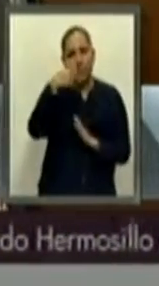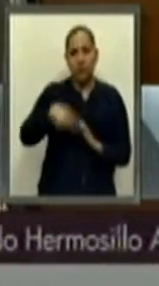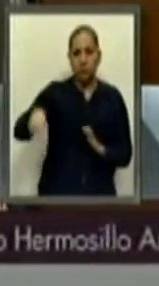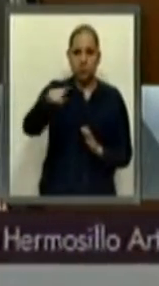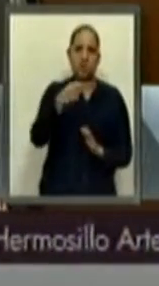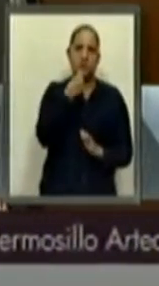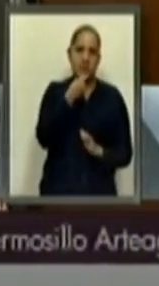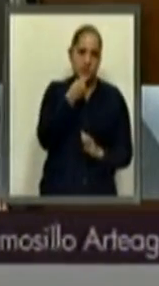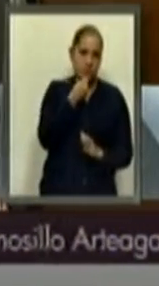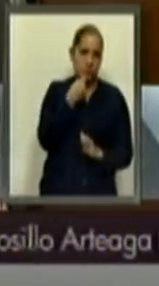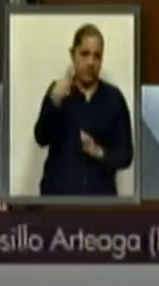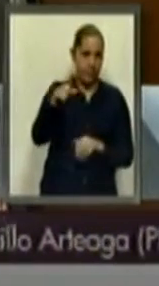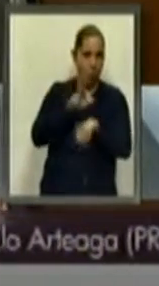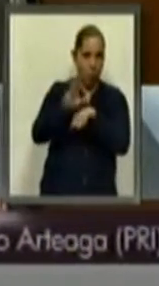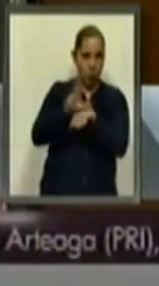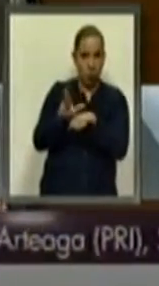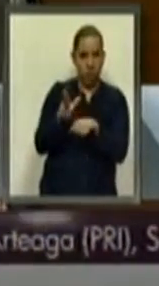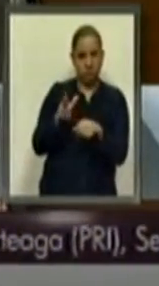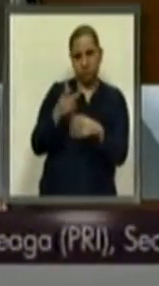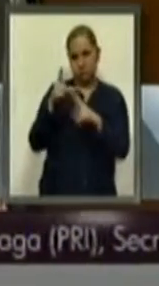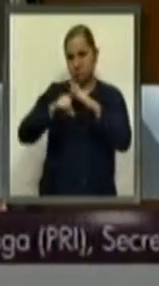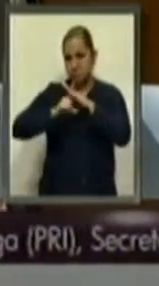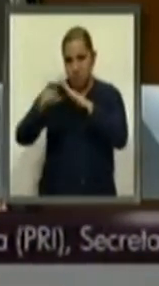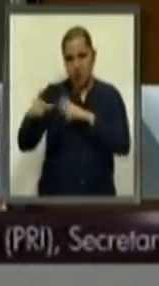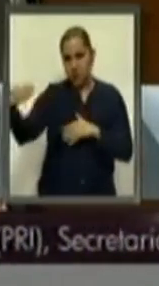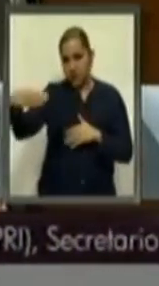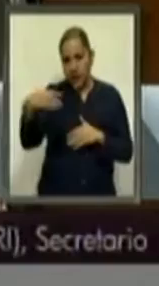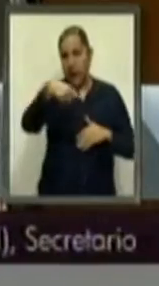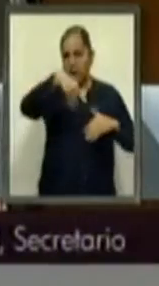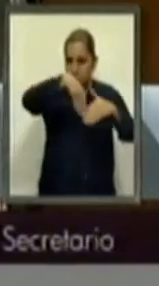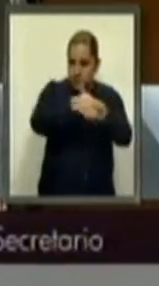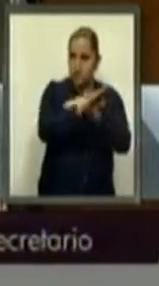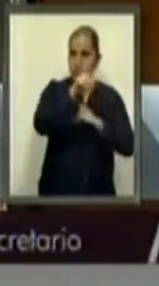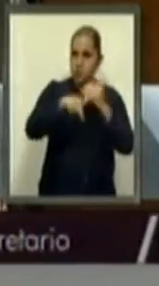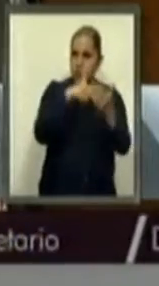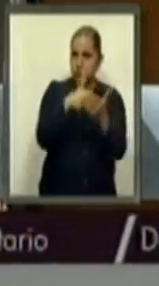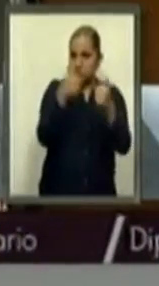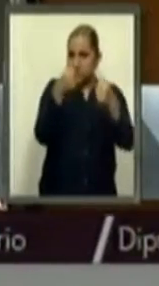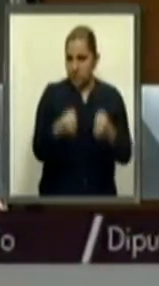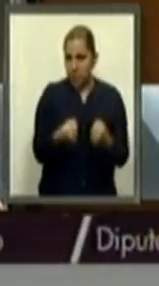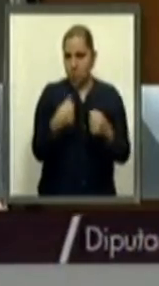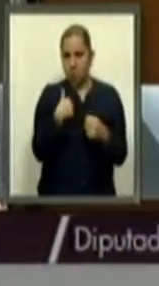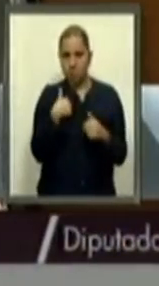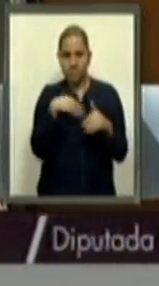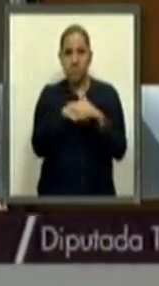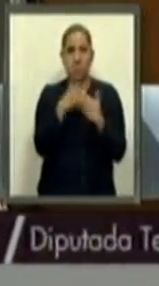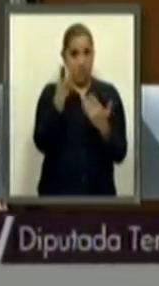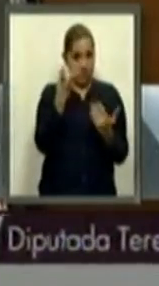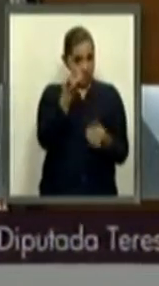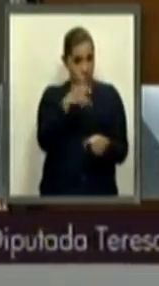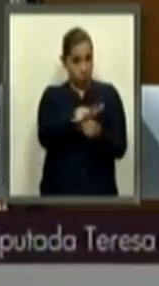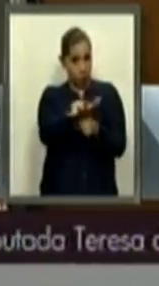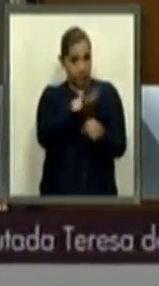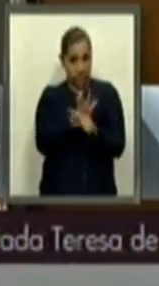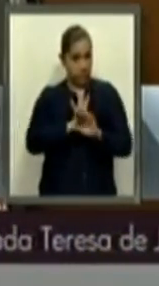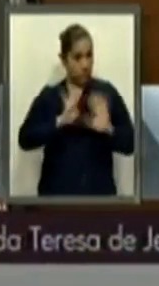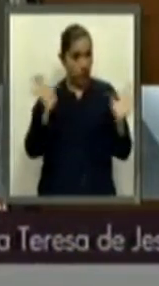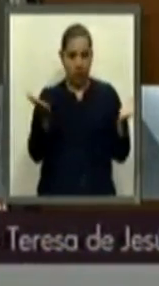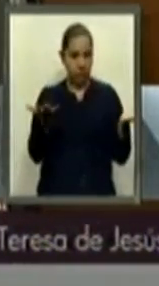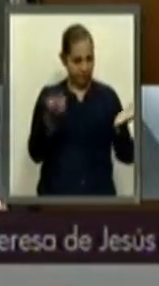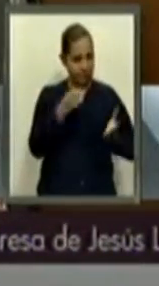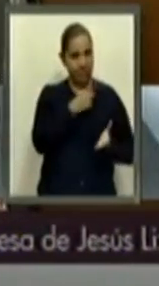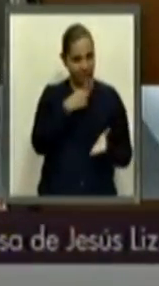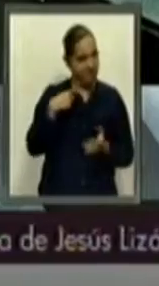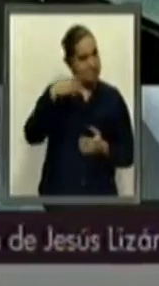de niños hondureños. Pero eso no es suficiente, tenemos que ir por más y además tenemos que tener claridad que México será